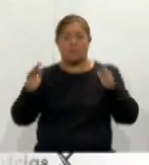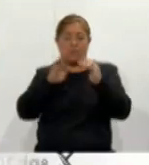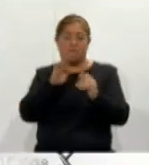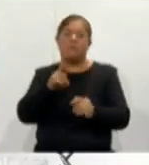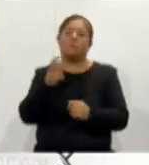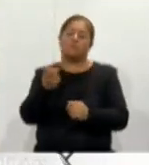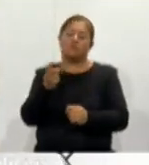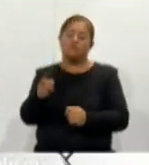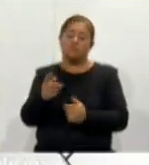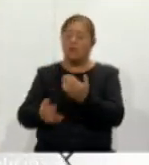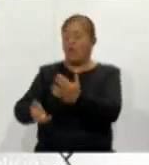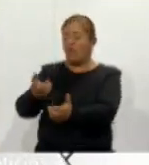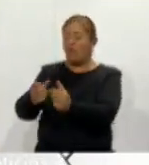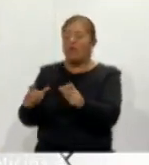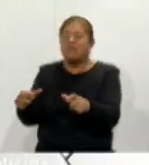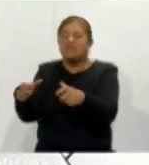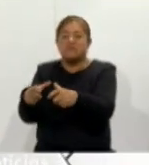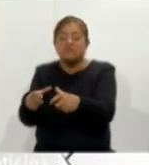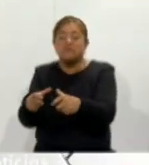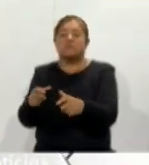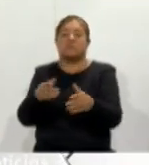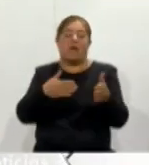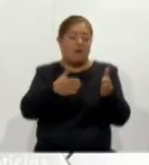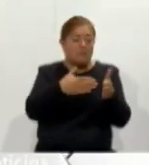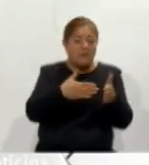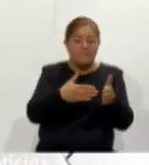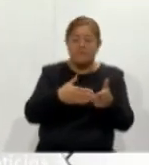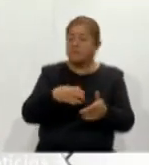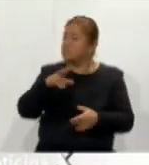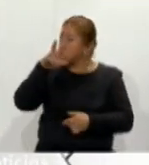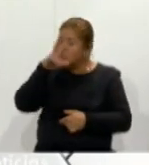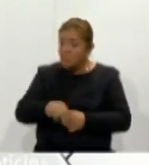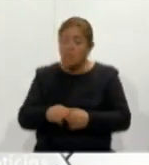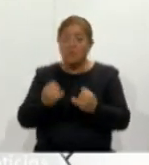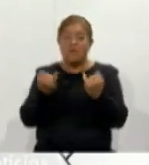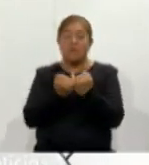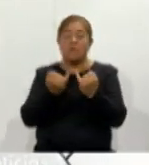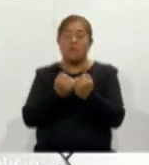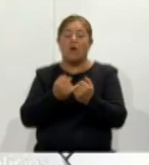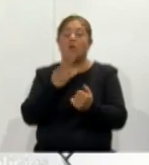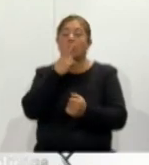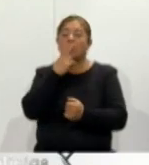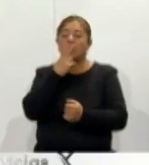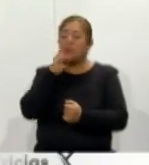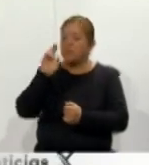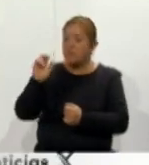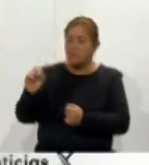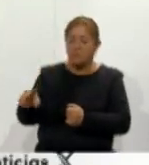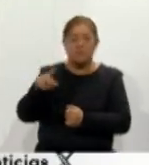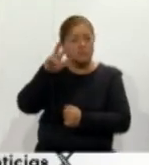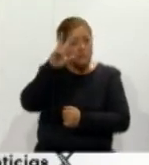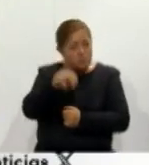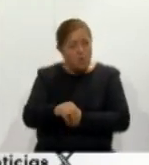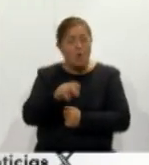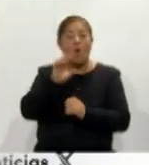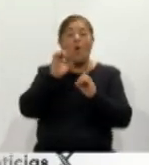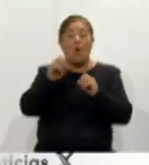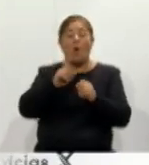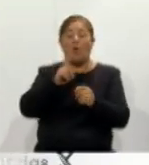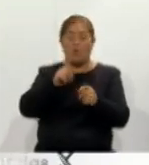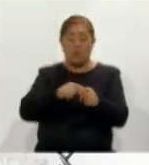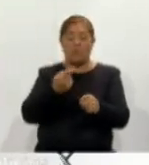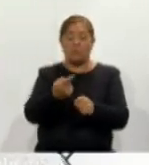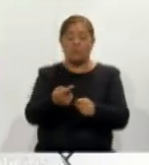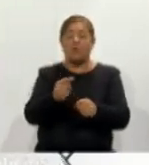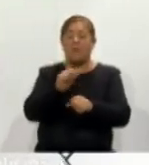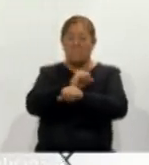fuego para encender fogatas, parrillas o anafres, así como pirotecnia y cigarros, ya que presentan un riesgo inminente para el